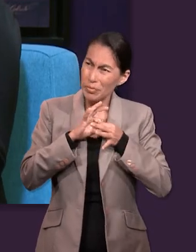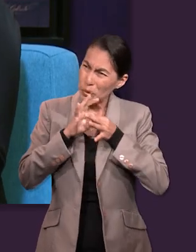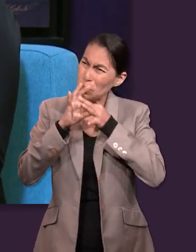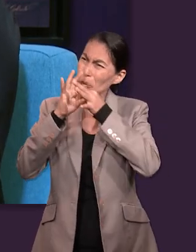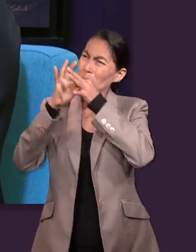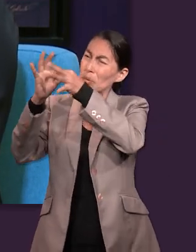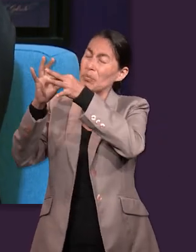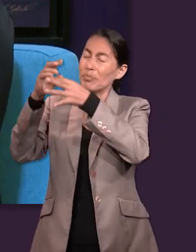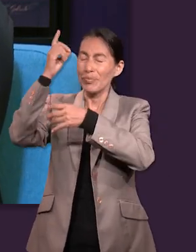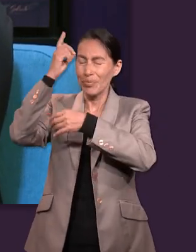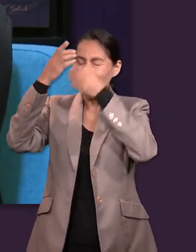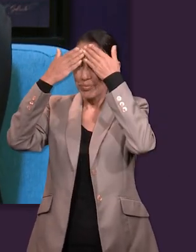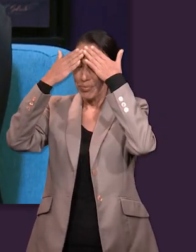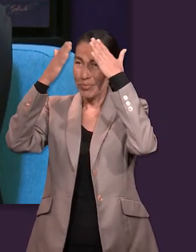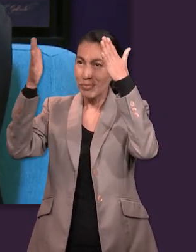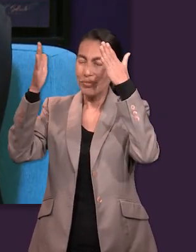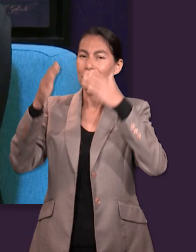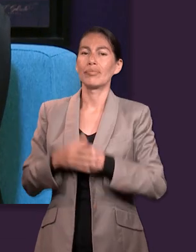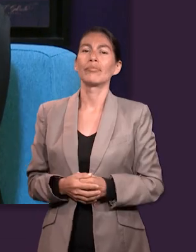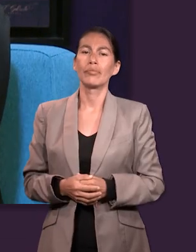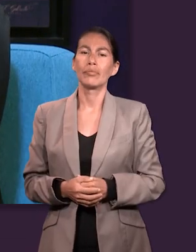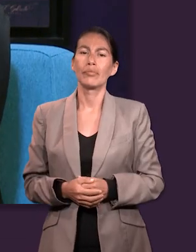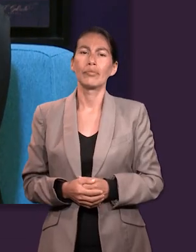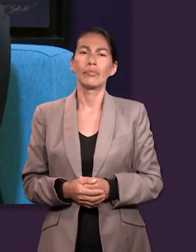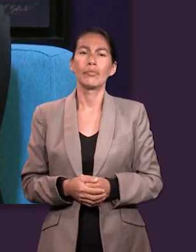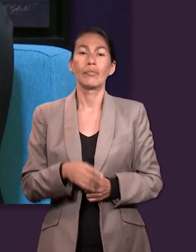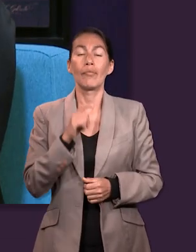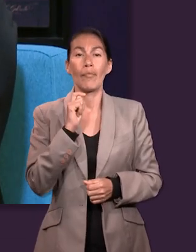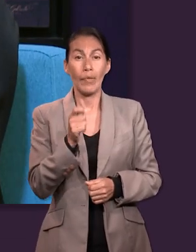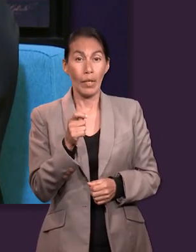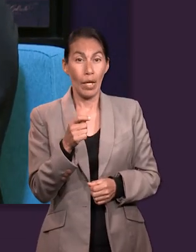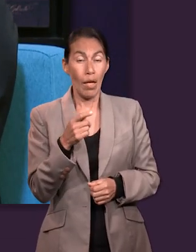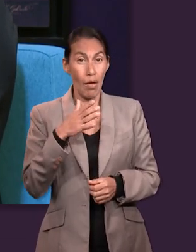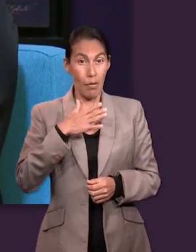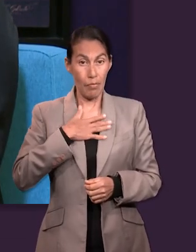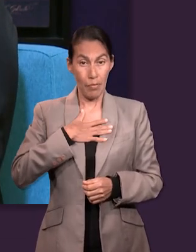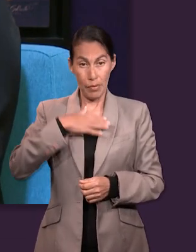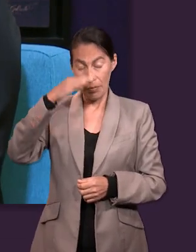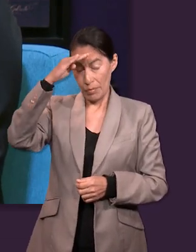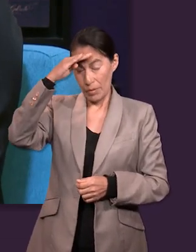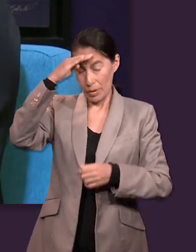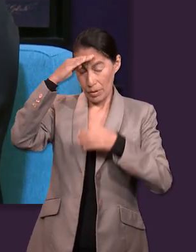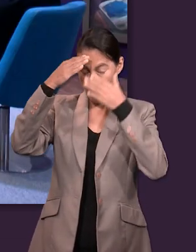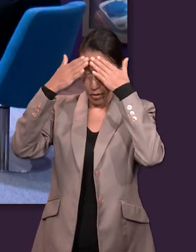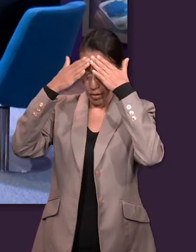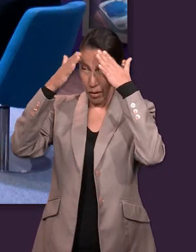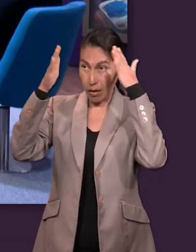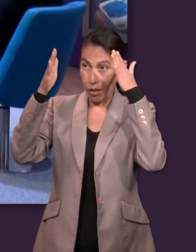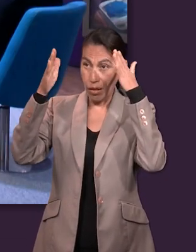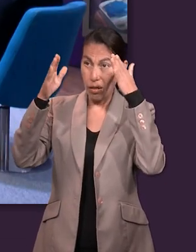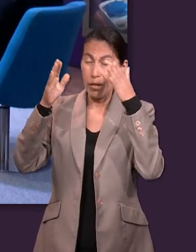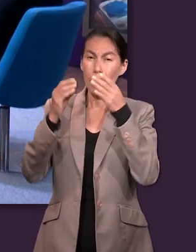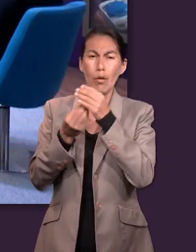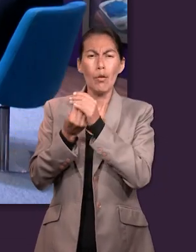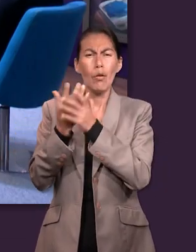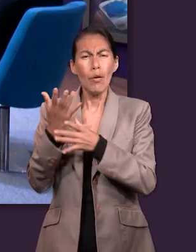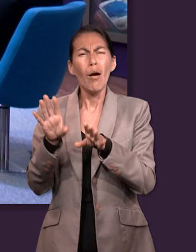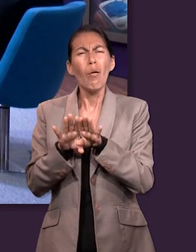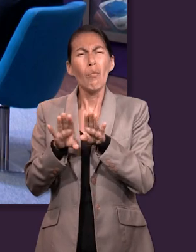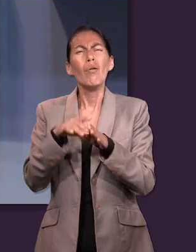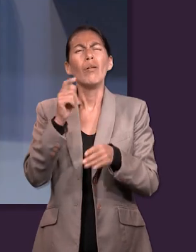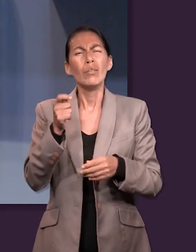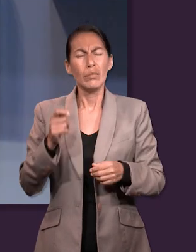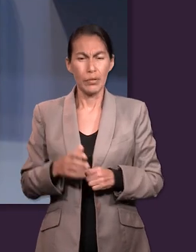Y uno de los puntos que podemos rescatar allí es que nosotros podemos permitir que nuestra mente se renueve. Y algo interesante